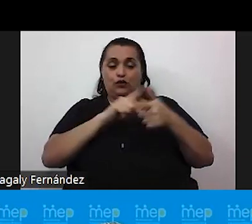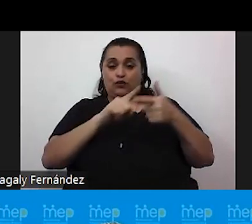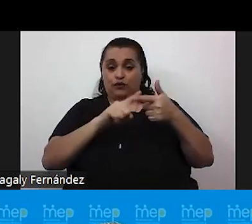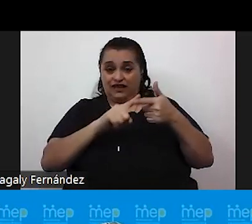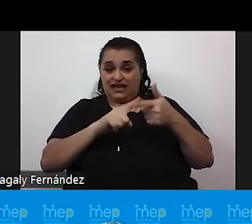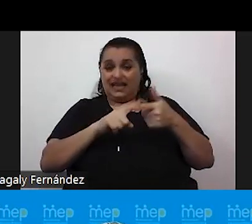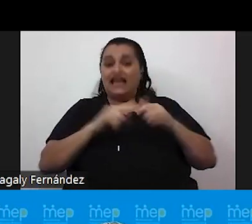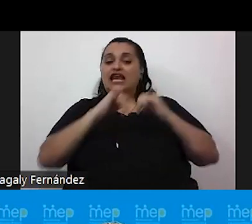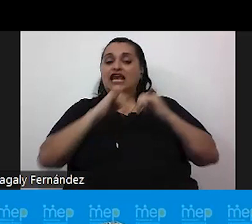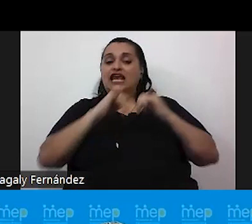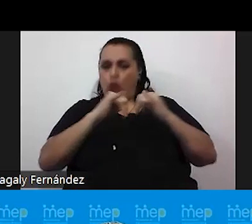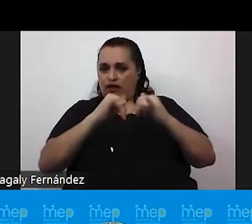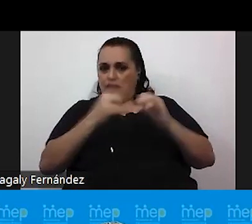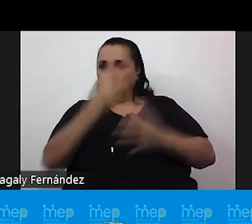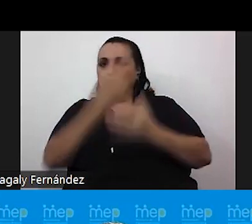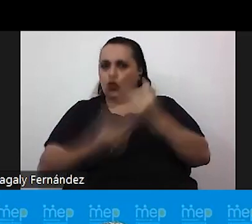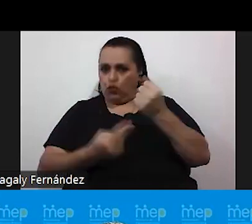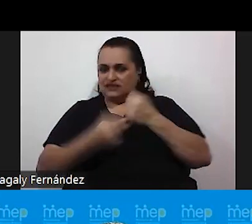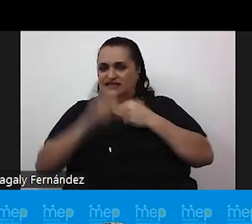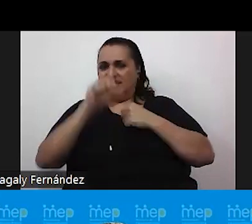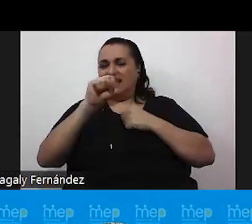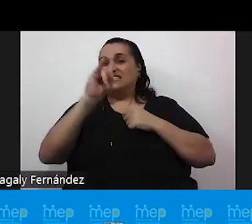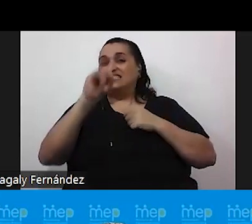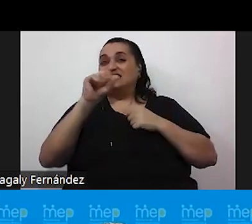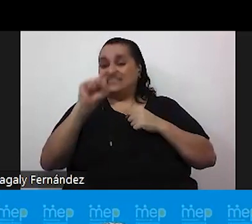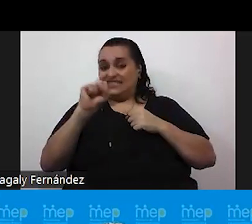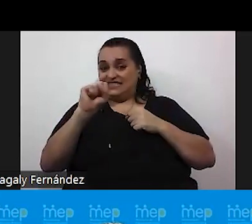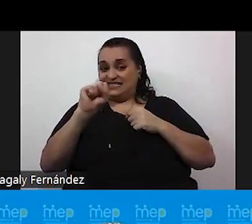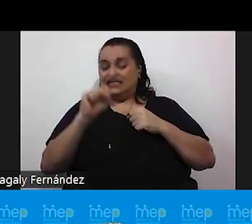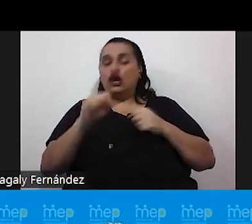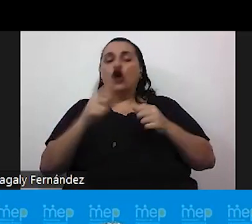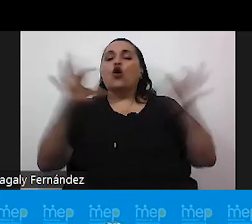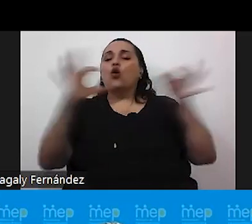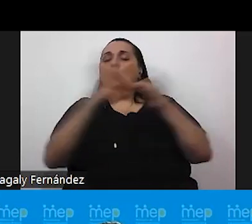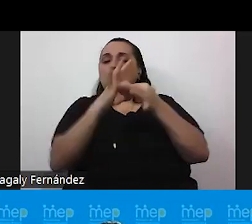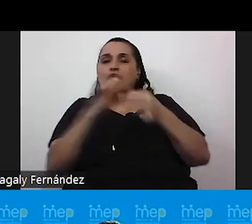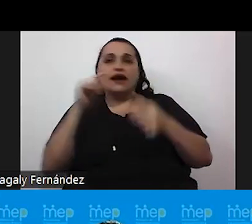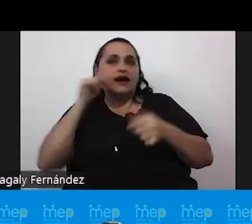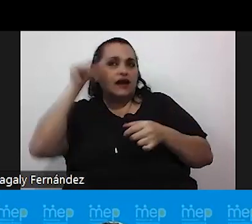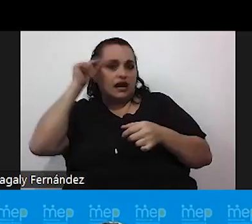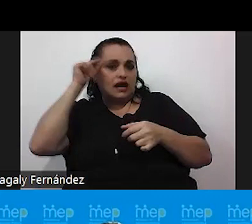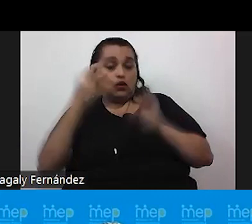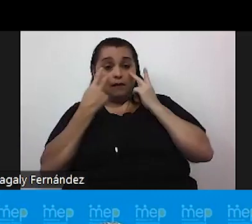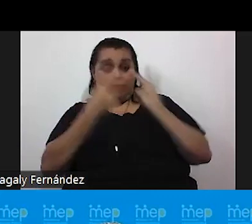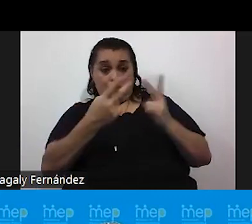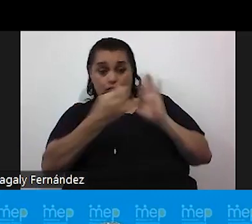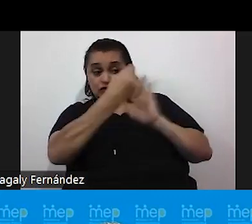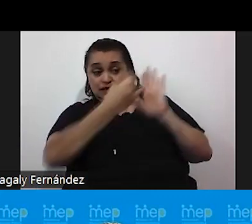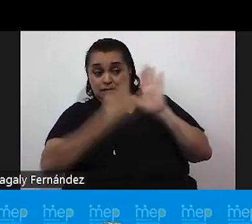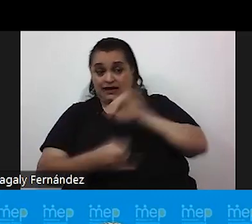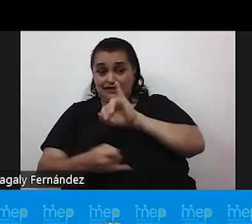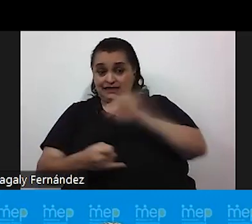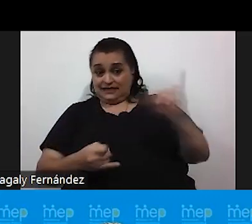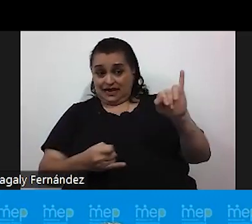igualdad congruencia quiere decir que la palabra cisgénero es una congruencia entre el género. Si observamos primero las imágenes de la izquierda